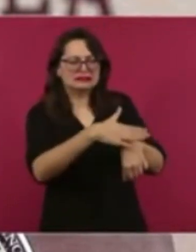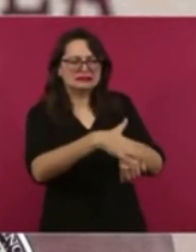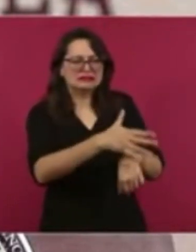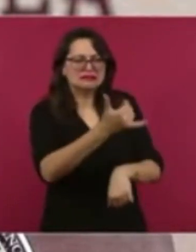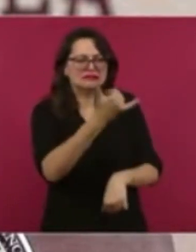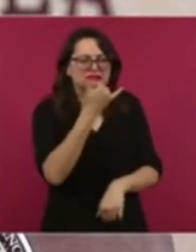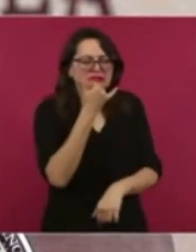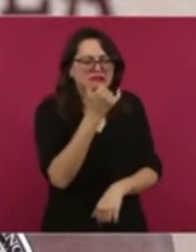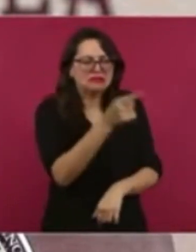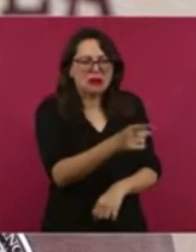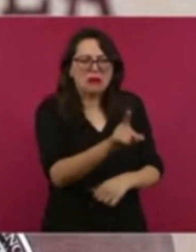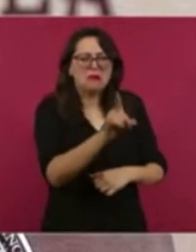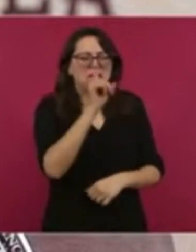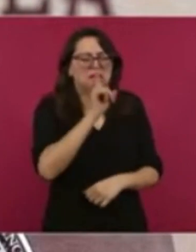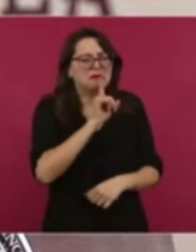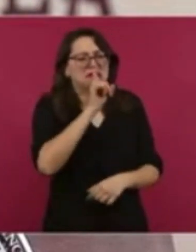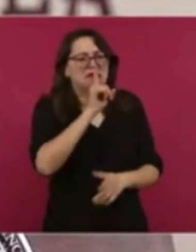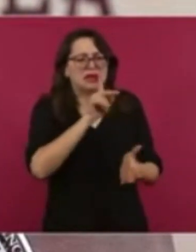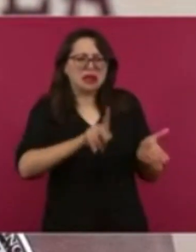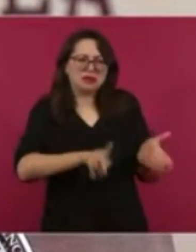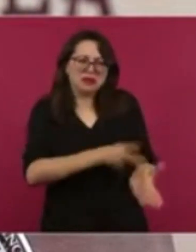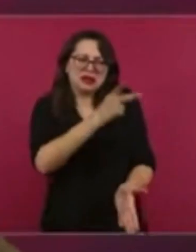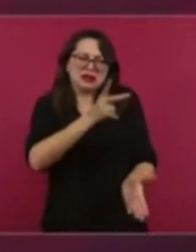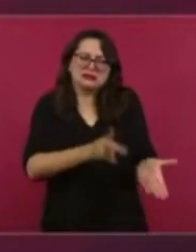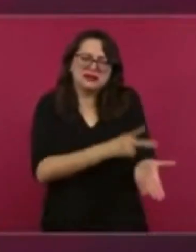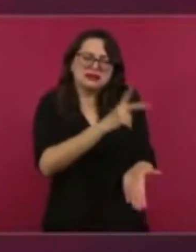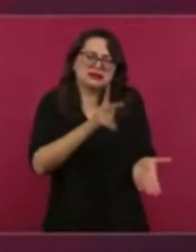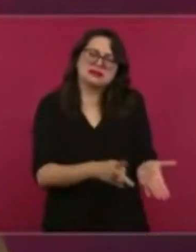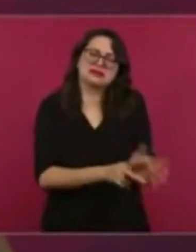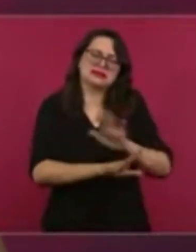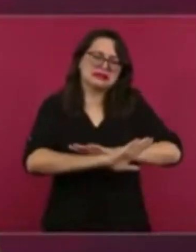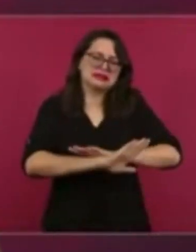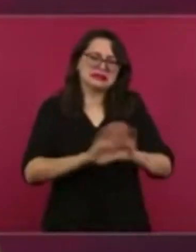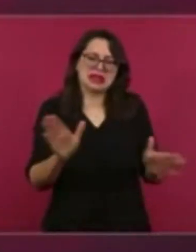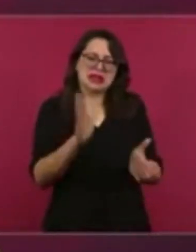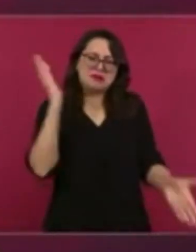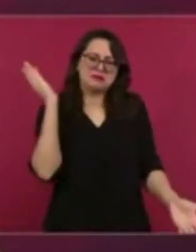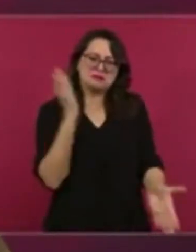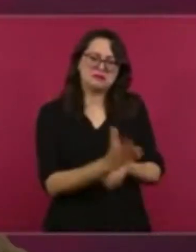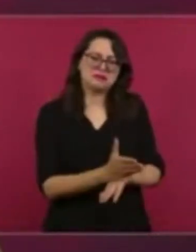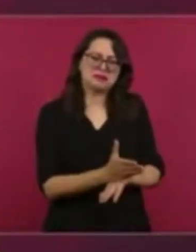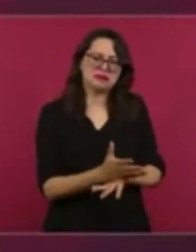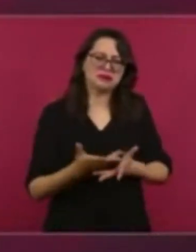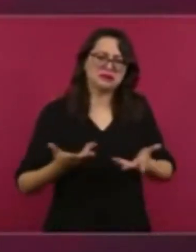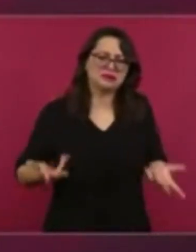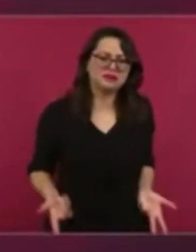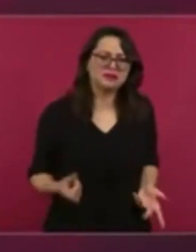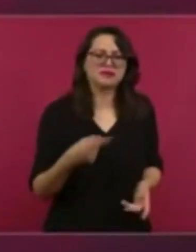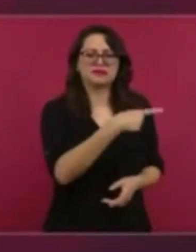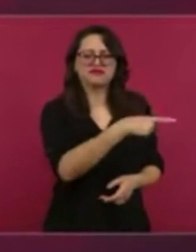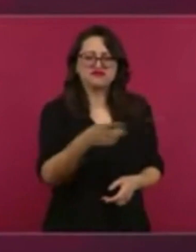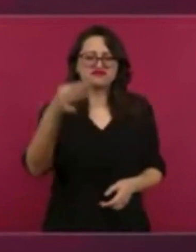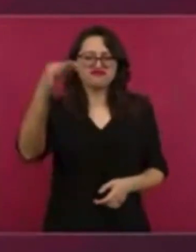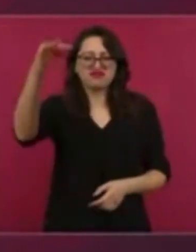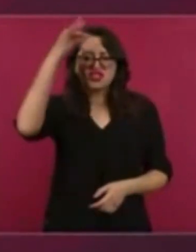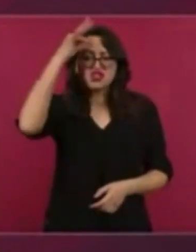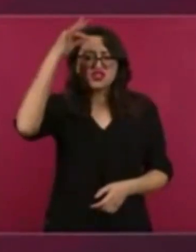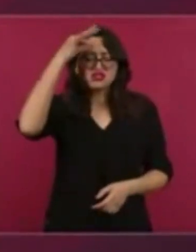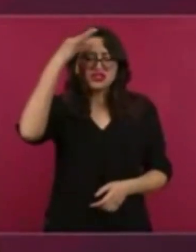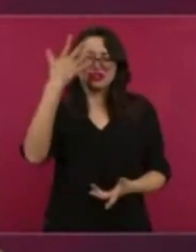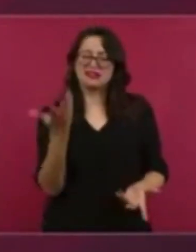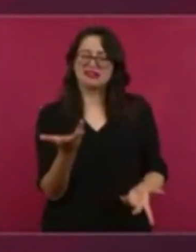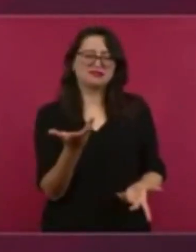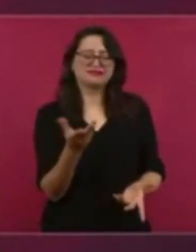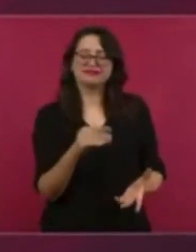que se difunden falsedades. Dijo a través de su cuenta de X. Es un cebo de clics, de tonterías y debe ignorarse,